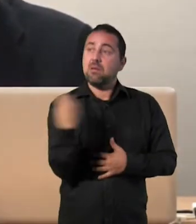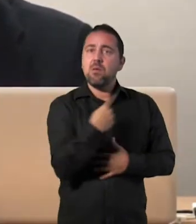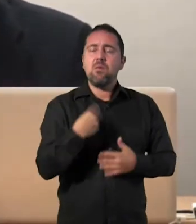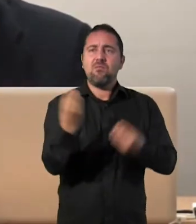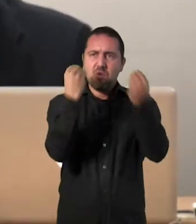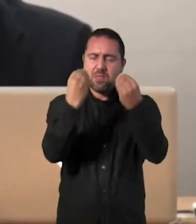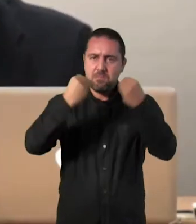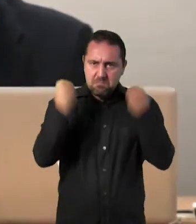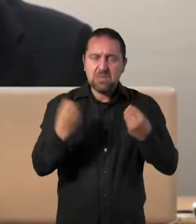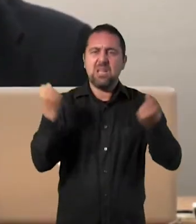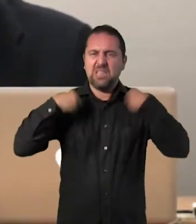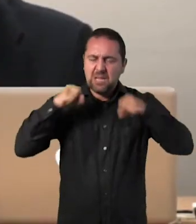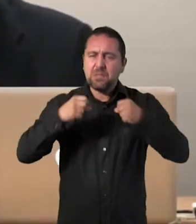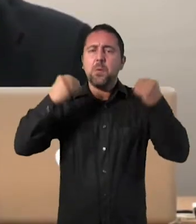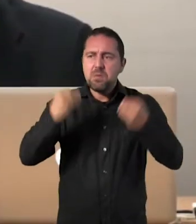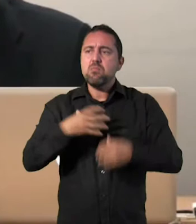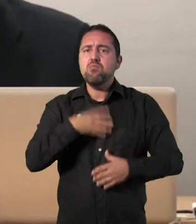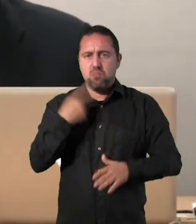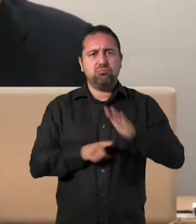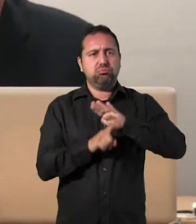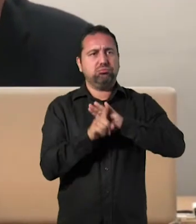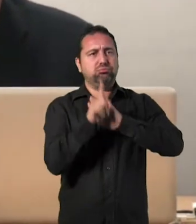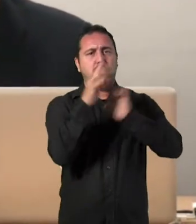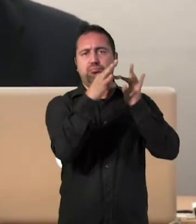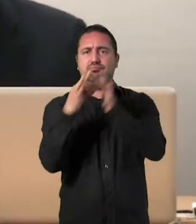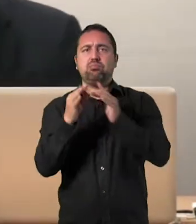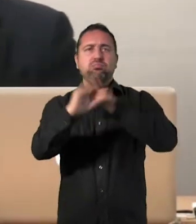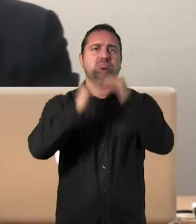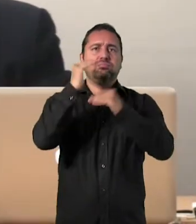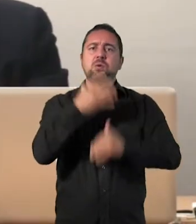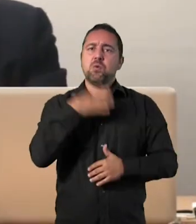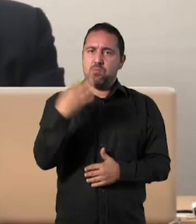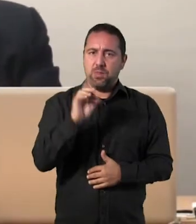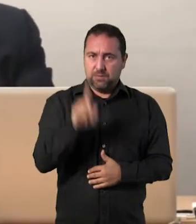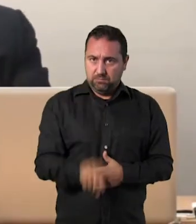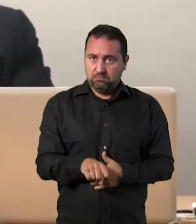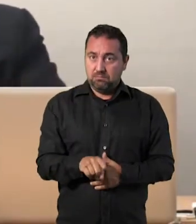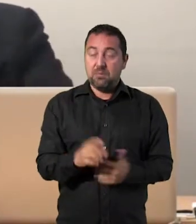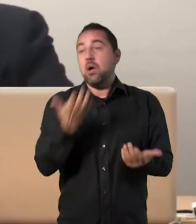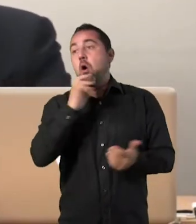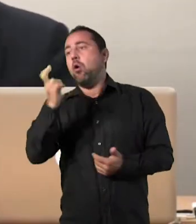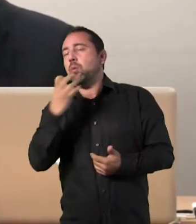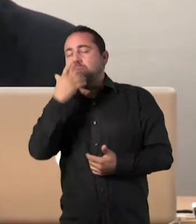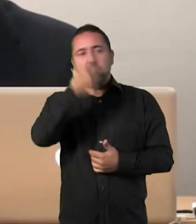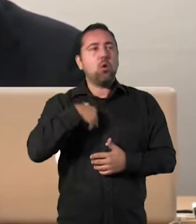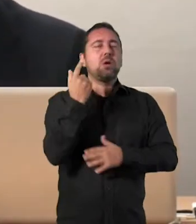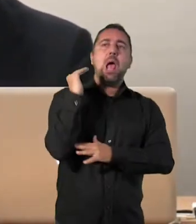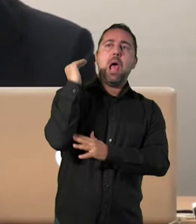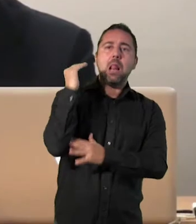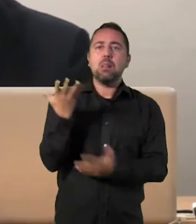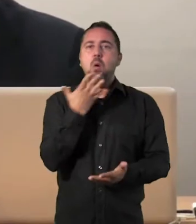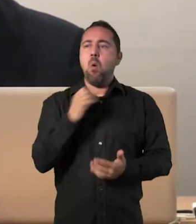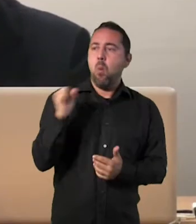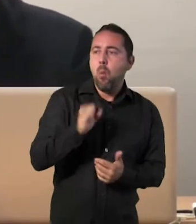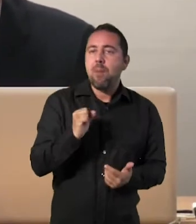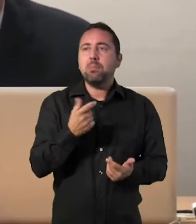adecuadamente, podremos estar en la élite. Otros nos dirán, bueno, como somos altos y guapos, pues es muy fácil para